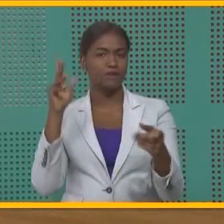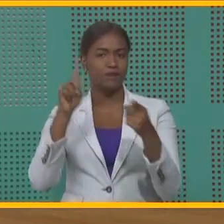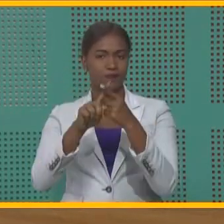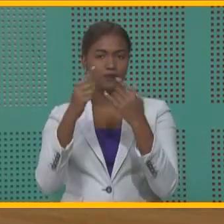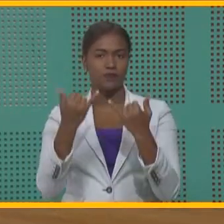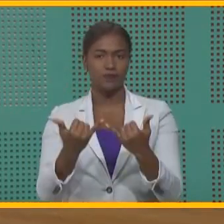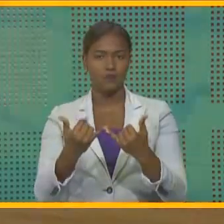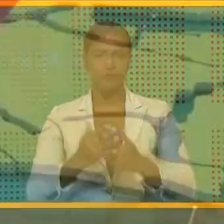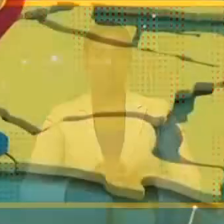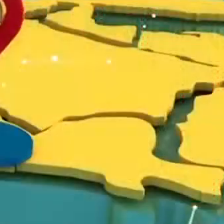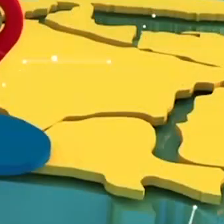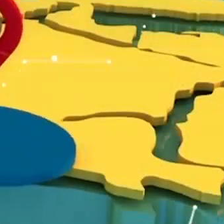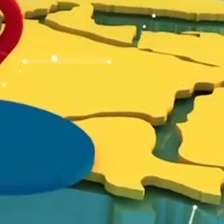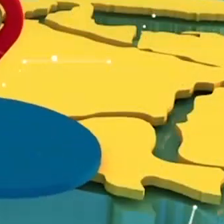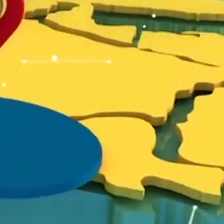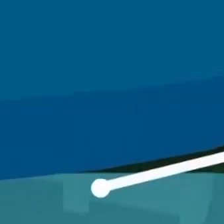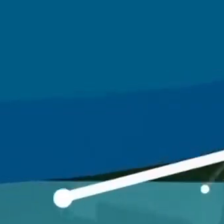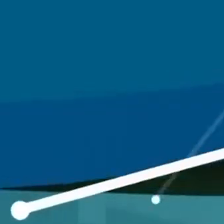hasta este momento.